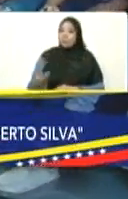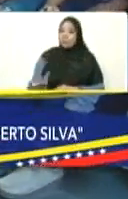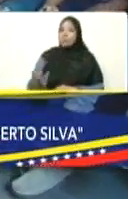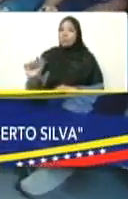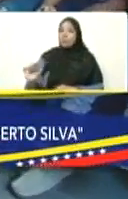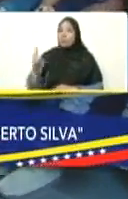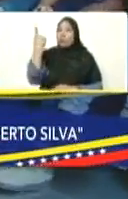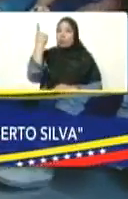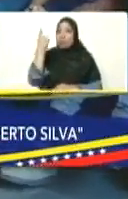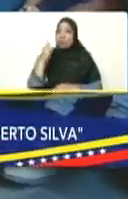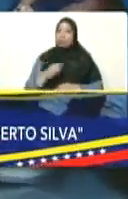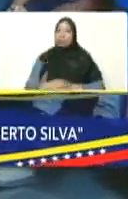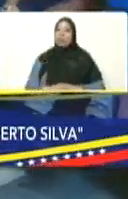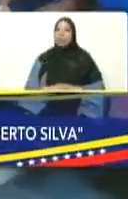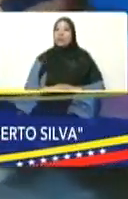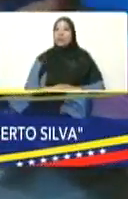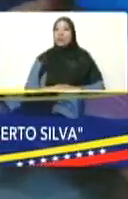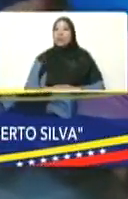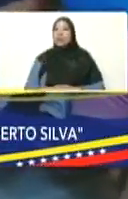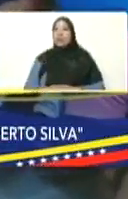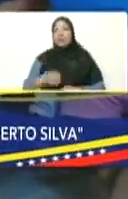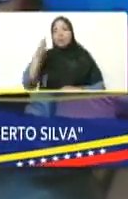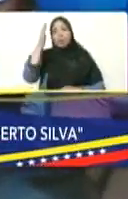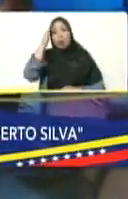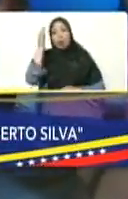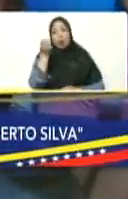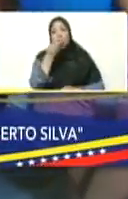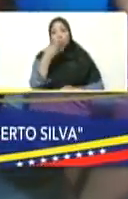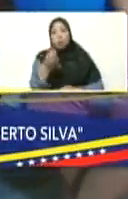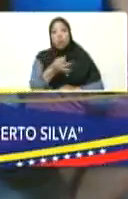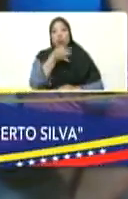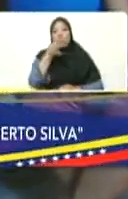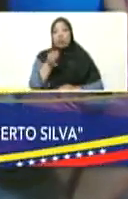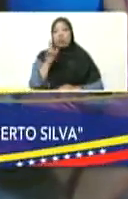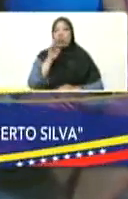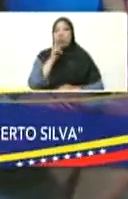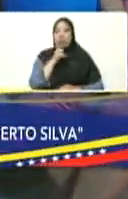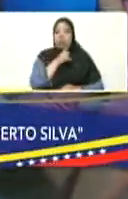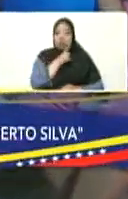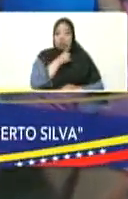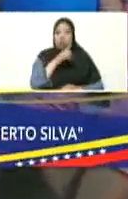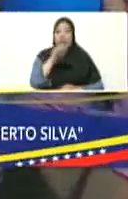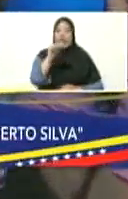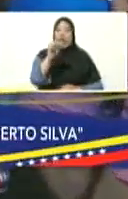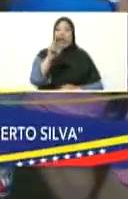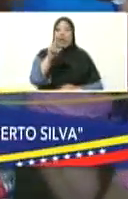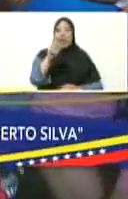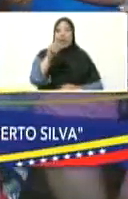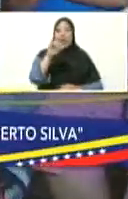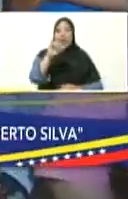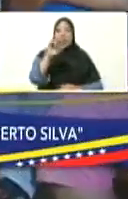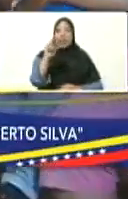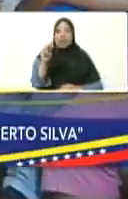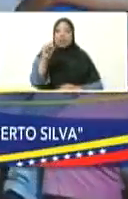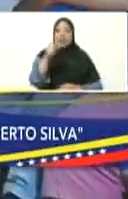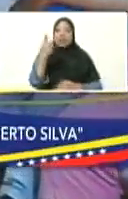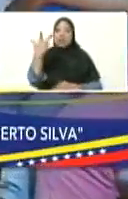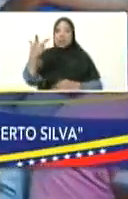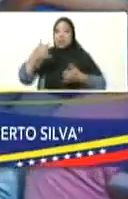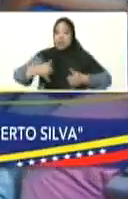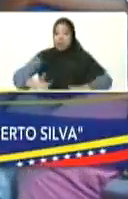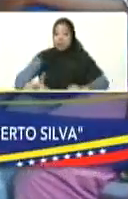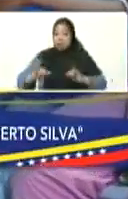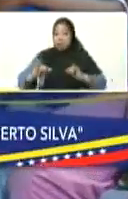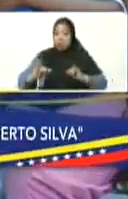beneficiarias buenas tardes presidente mi nombre es Adriana González madre soltera madre de estos tres hermosos